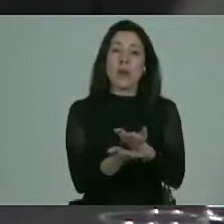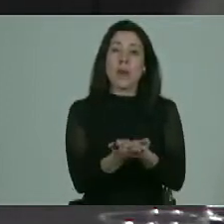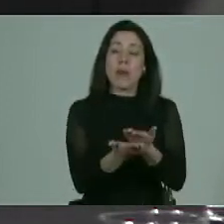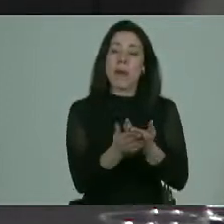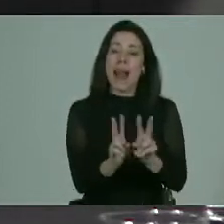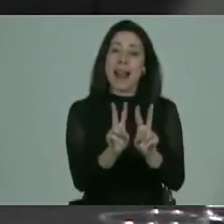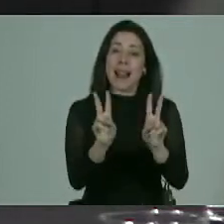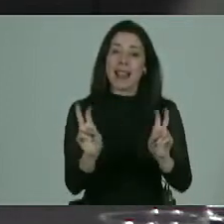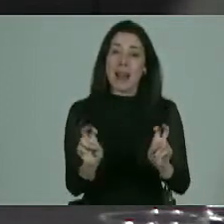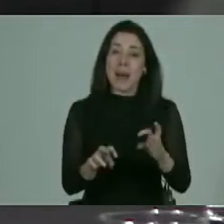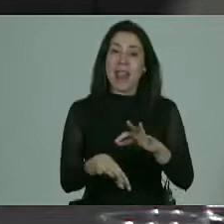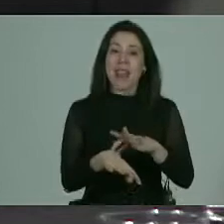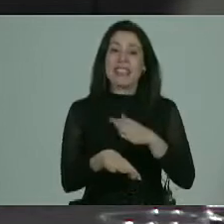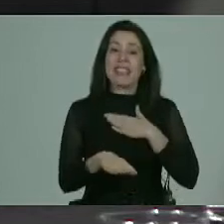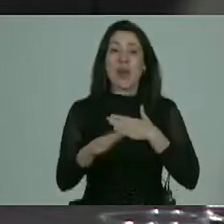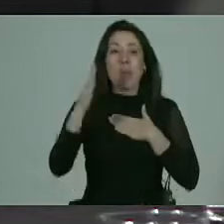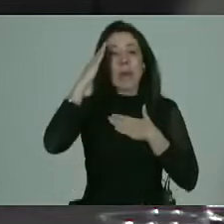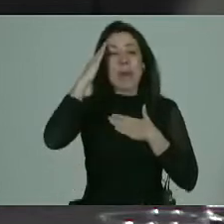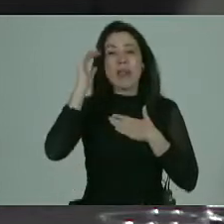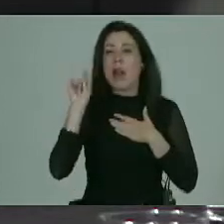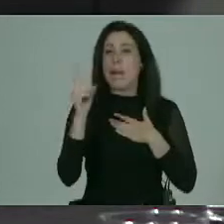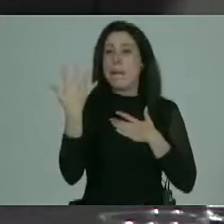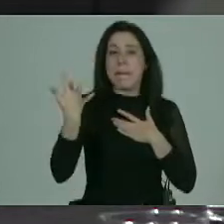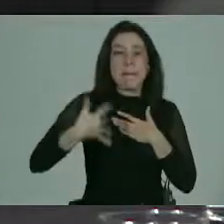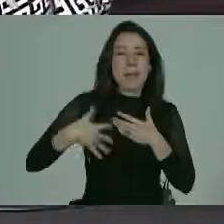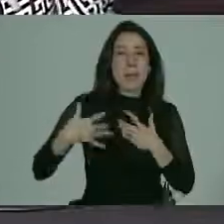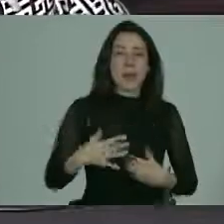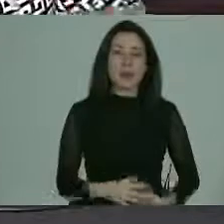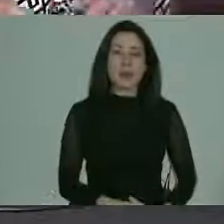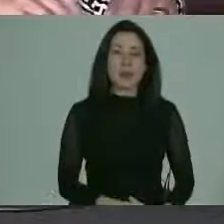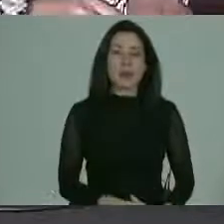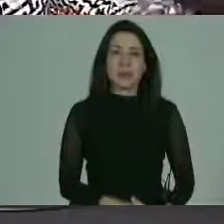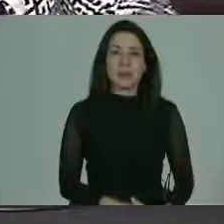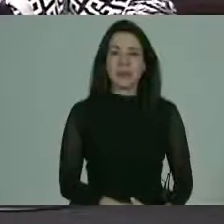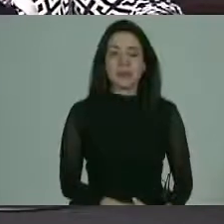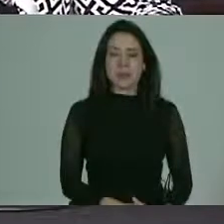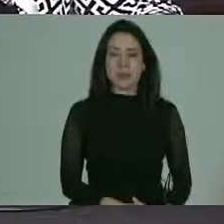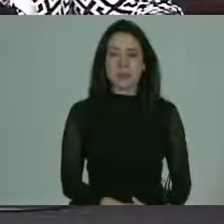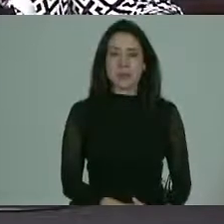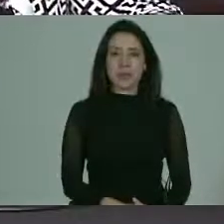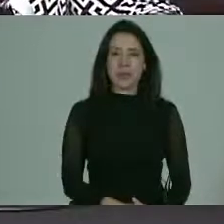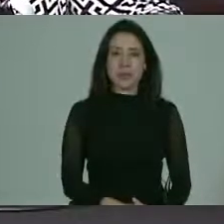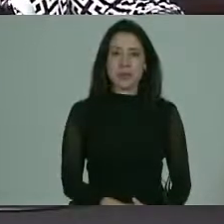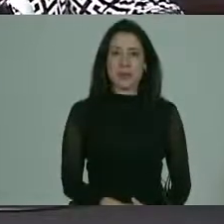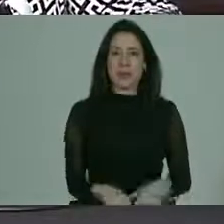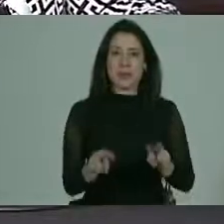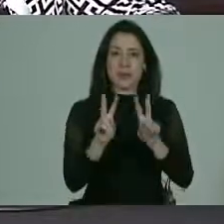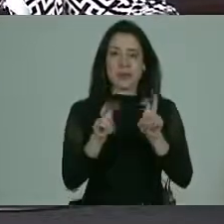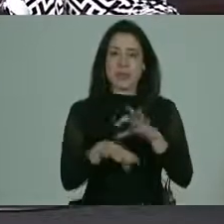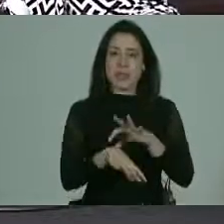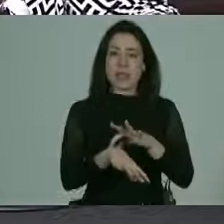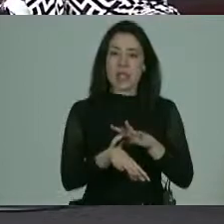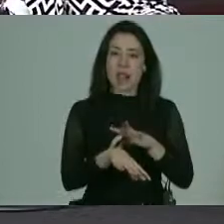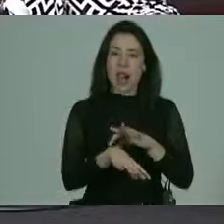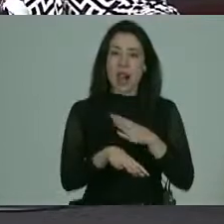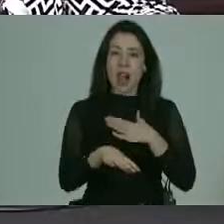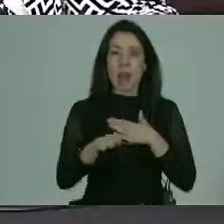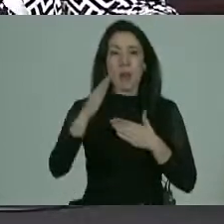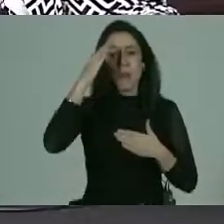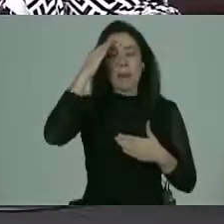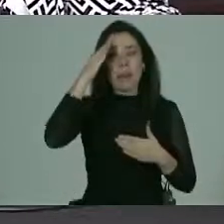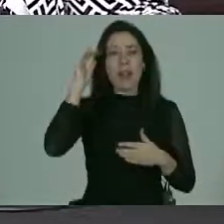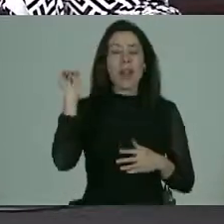para que la temática de la salud mental sea priorizada? Bueno el tema de la salud mental desde luego